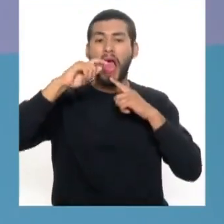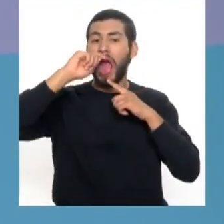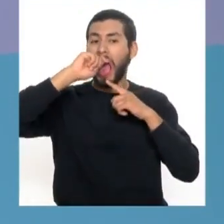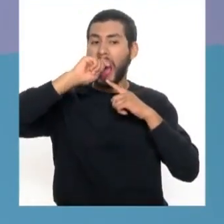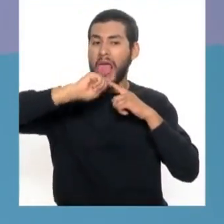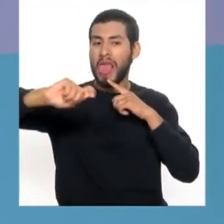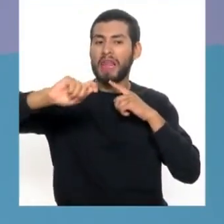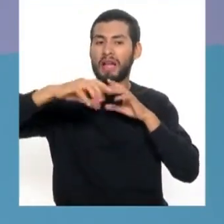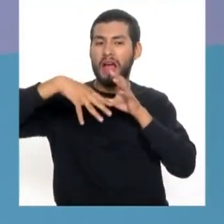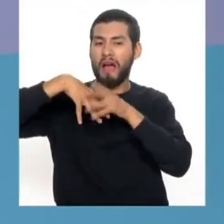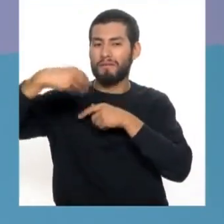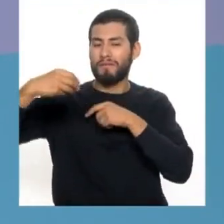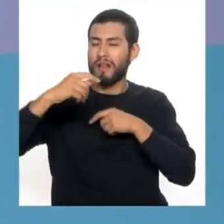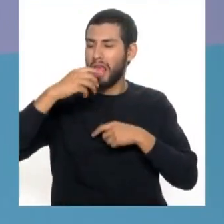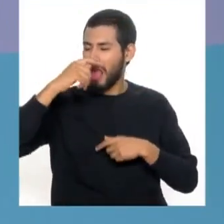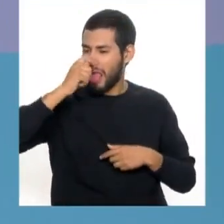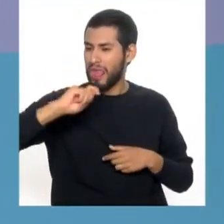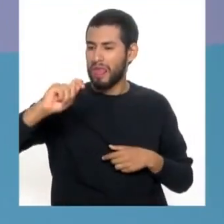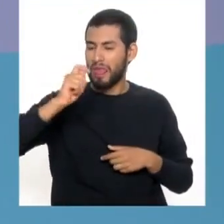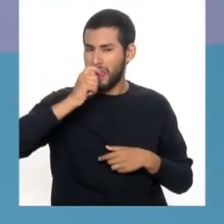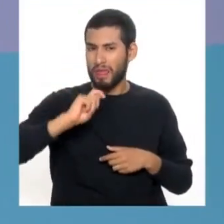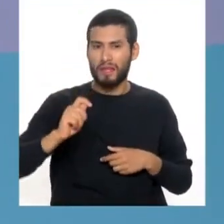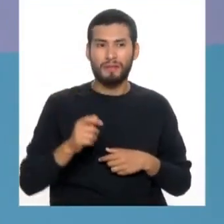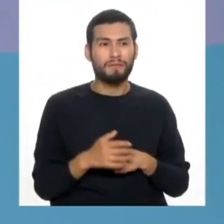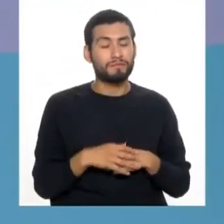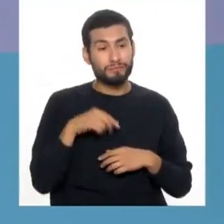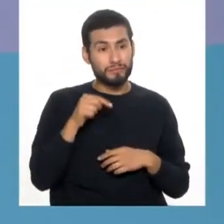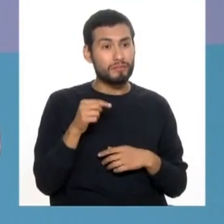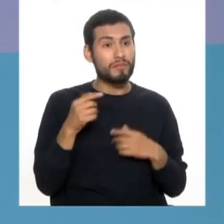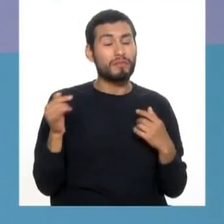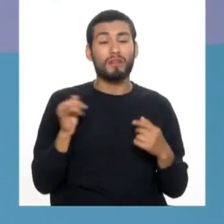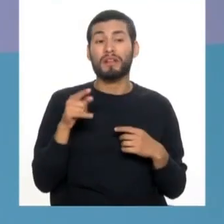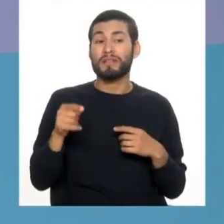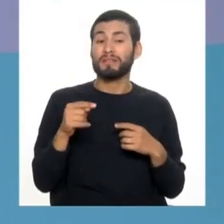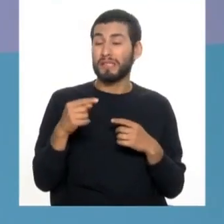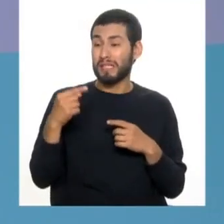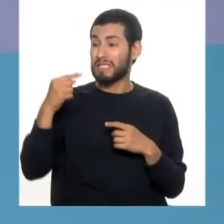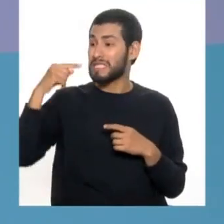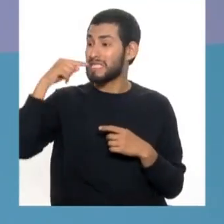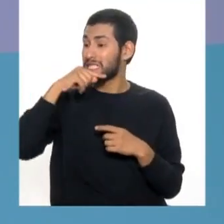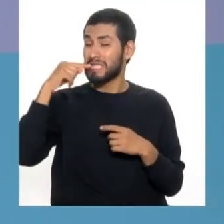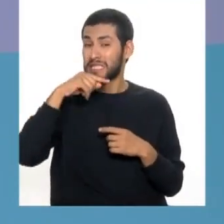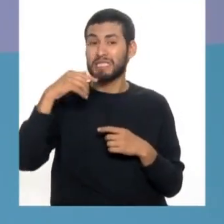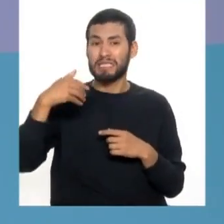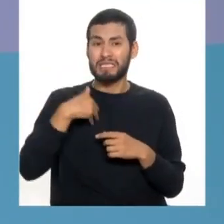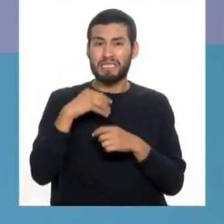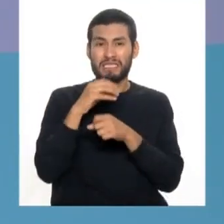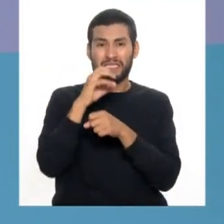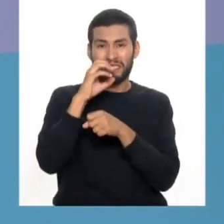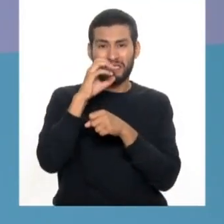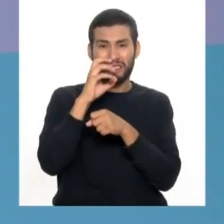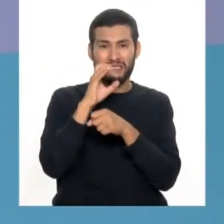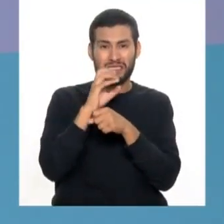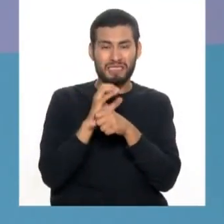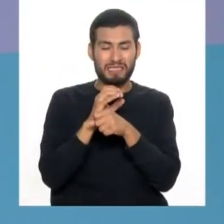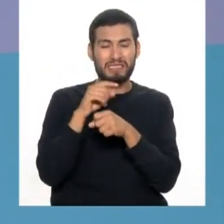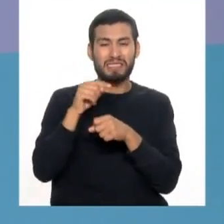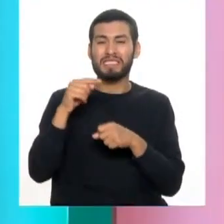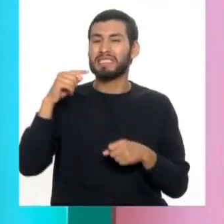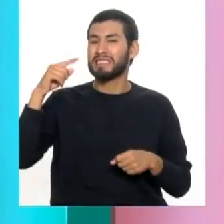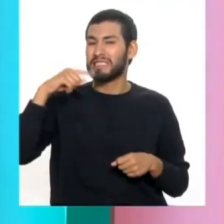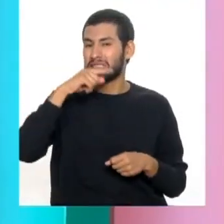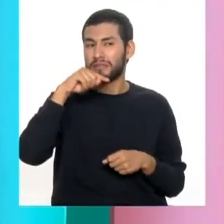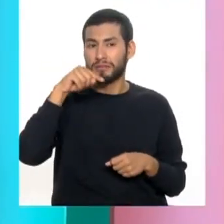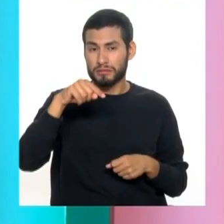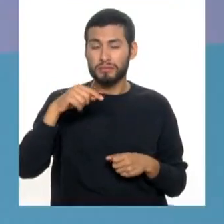De adentro hacia afuera. Mira, hoy en día esto es tan común, pues que los mismos cepillos dentales en la parte de atrás del cabezal vienen con unas ranuras. Así, con unas puntitos. unas